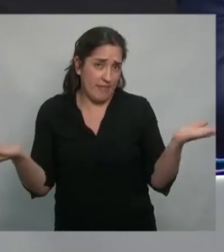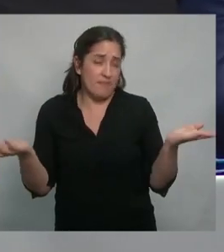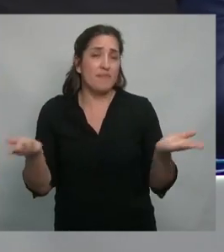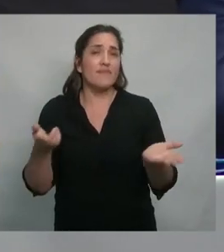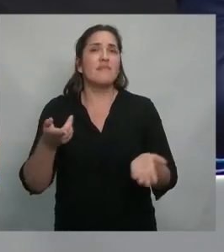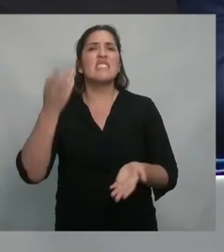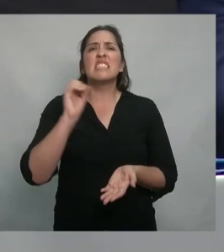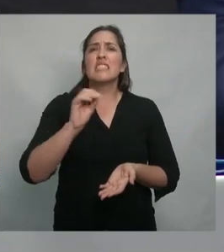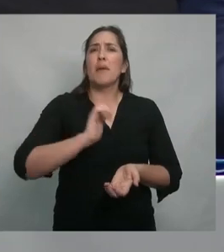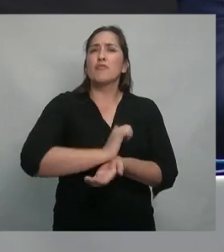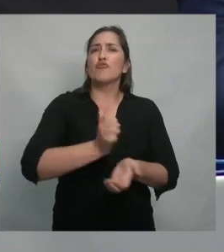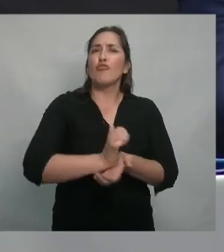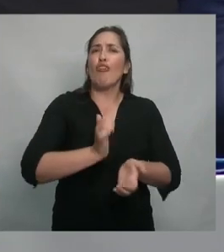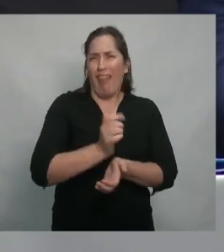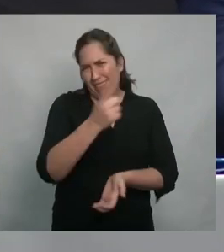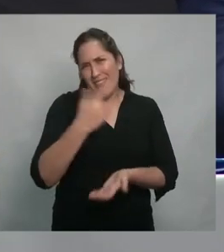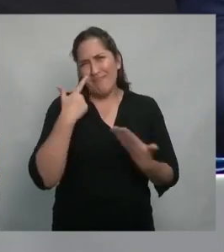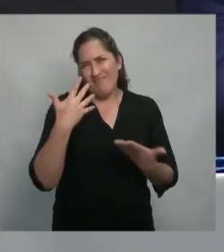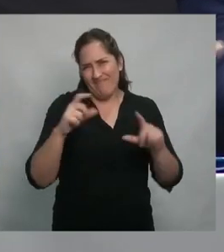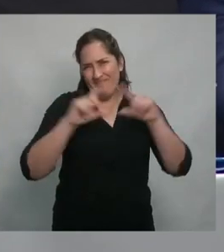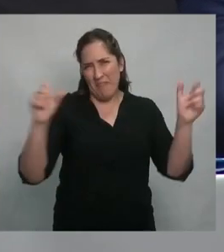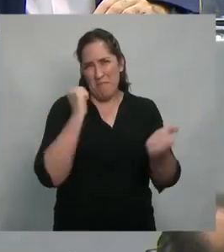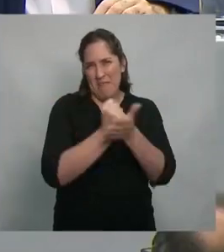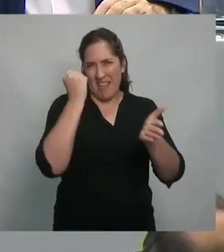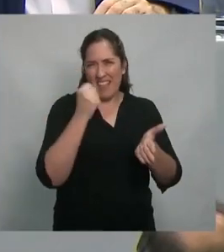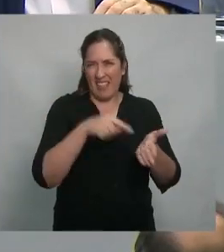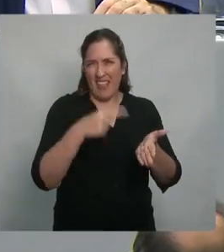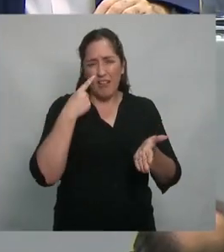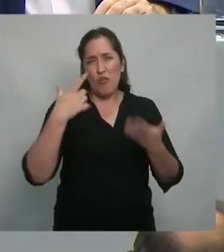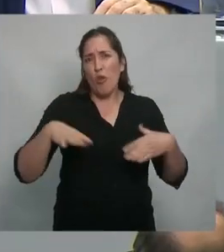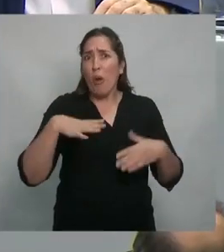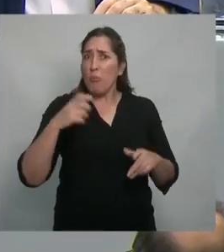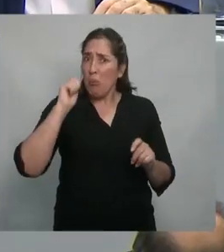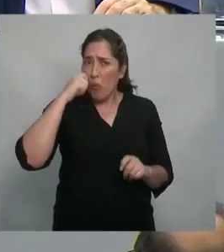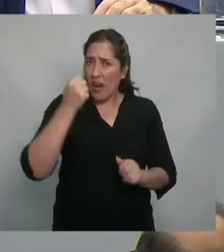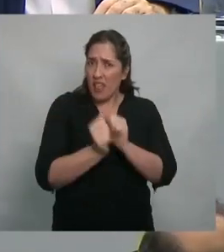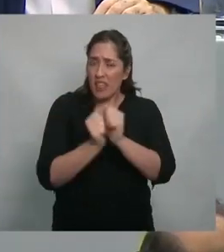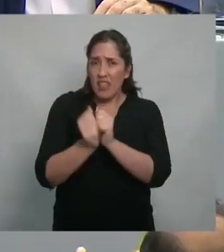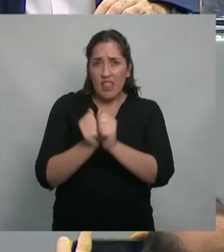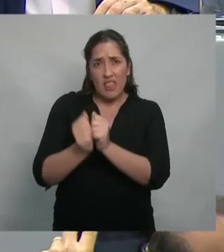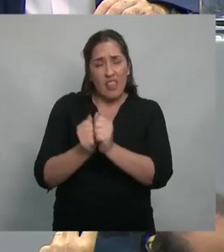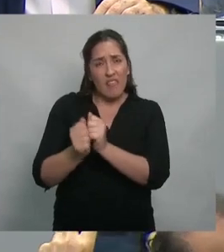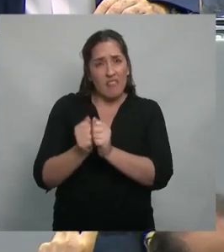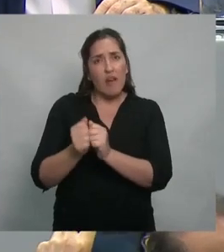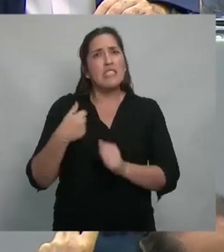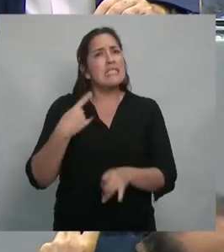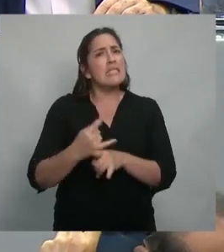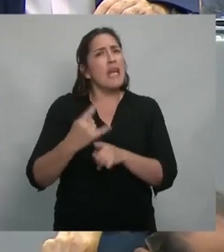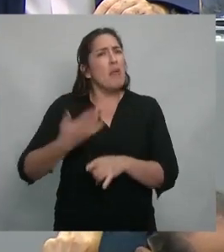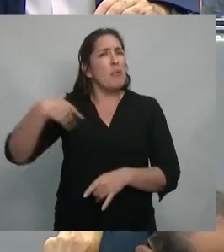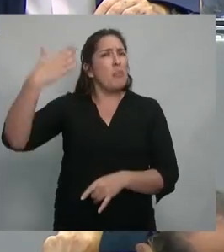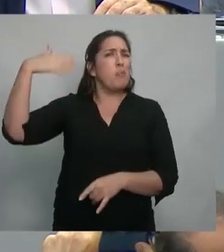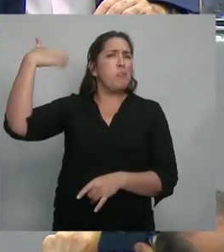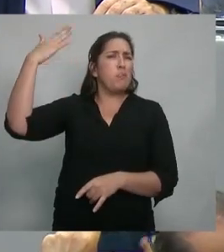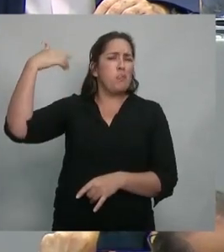llamaba chocolate muchos de ustedes lo deben conocer una fábrica de ropa muy linda yo siempre me compraba desde la